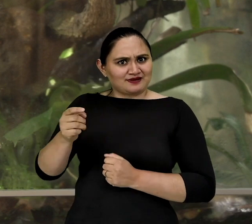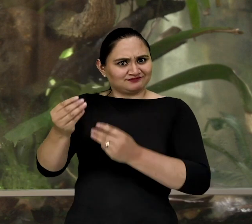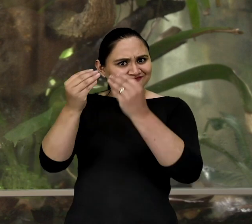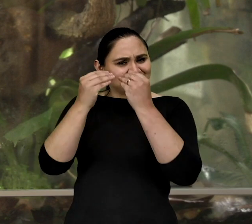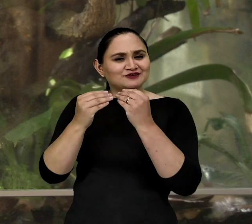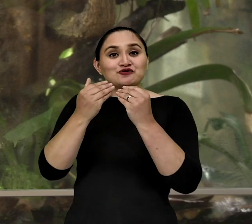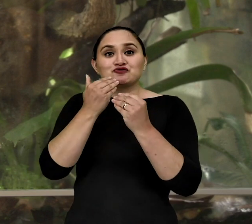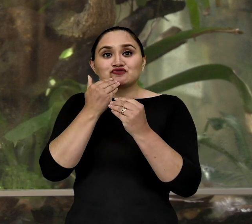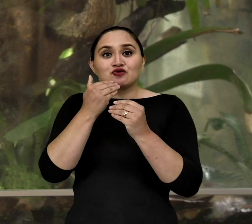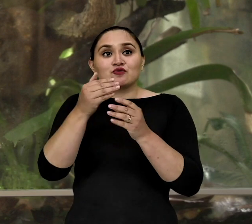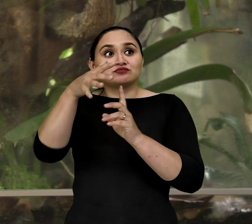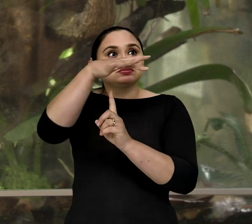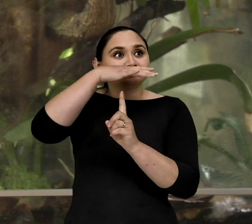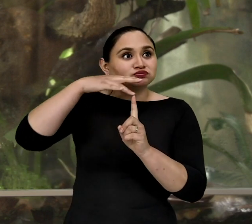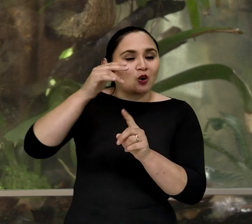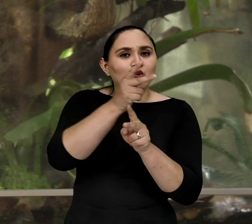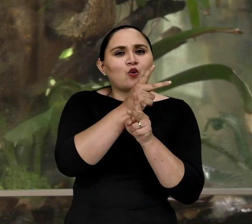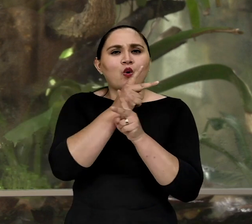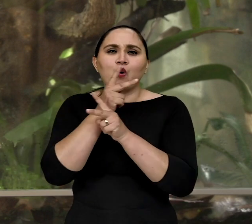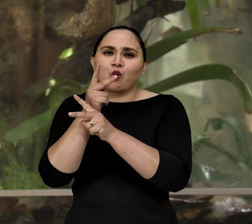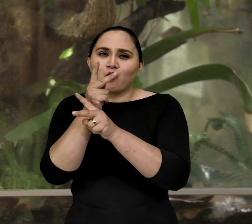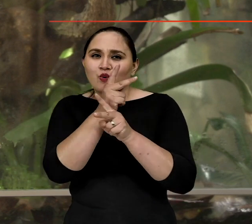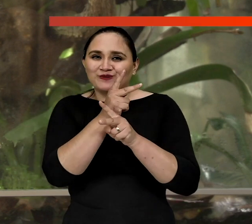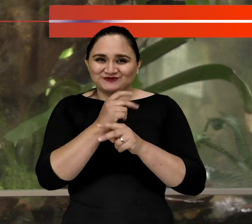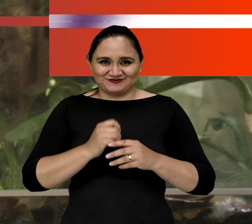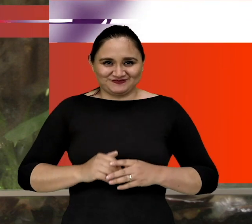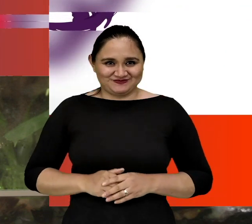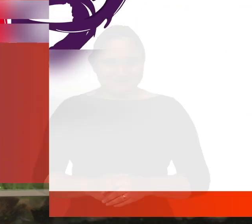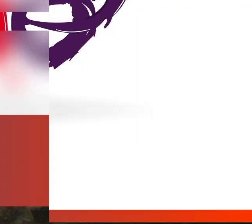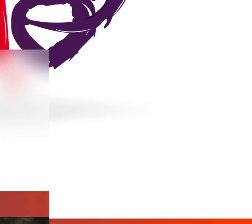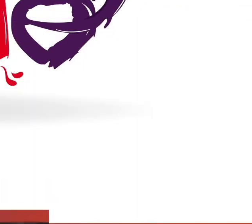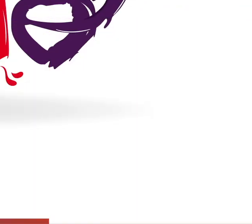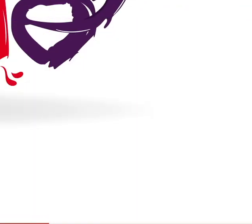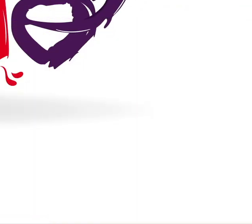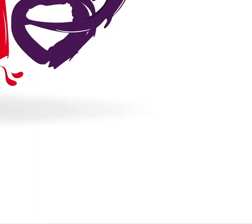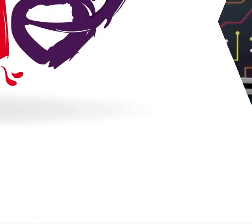indica cómo debemos cuidar el hábitat de estos preciosos animales